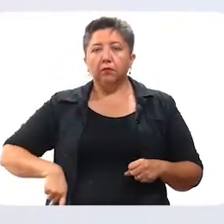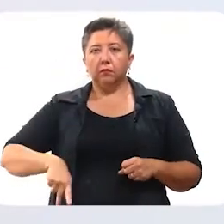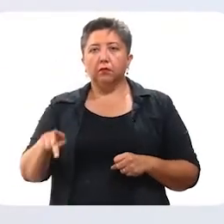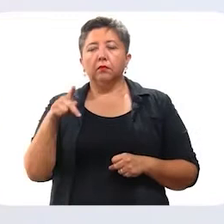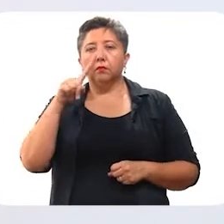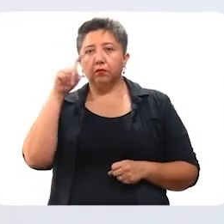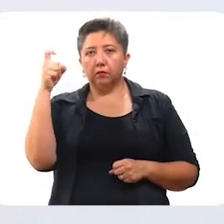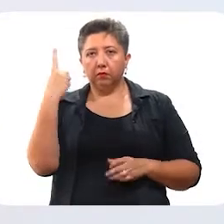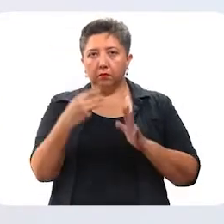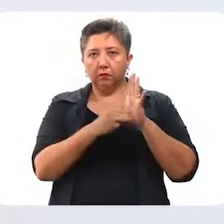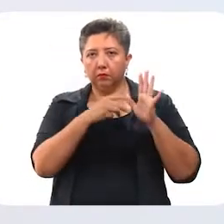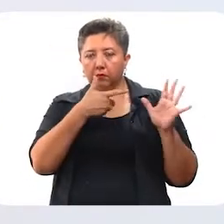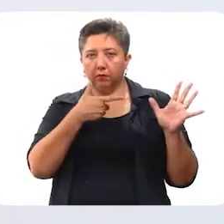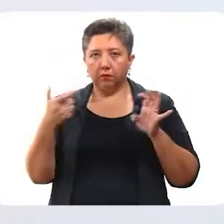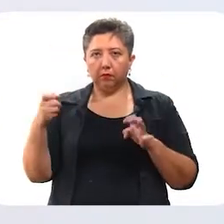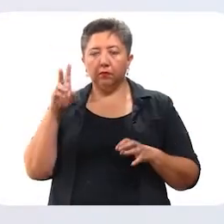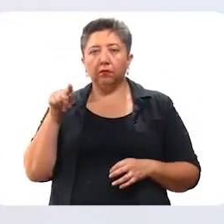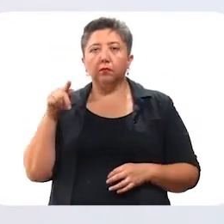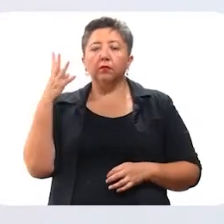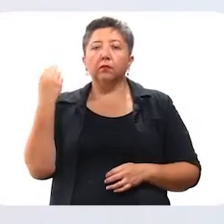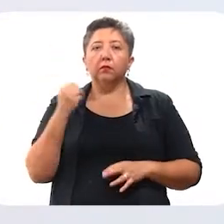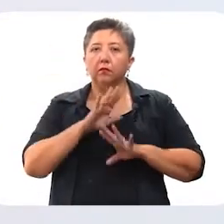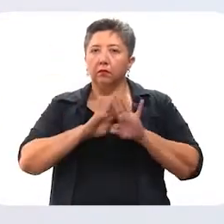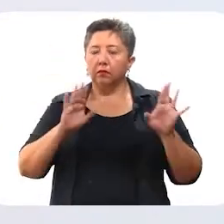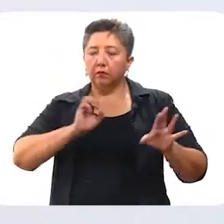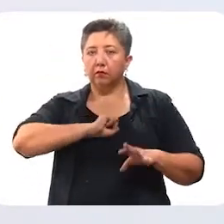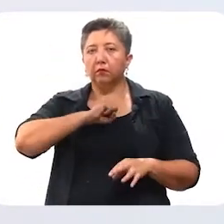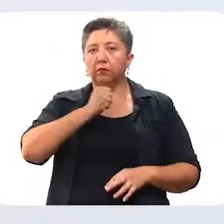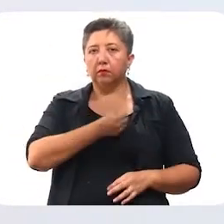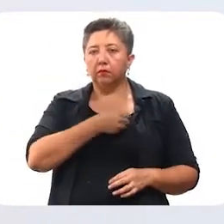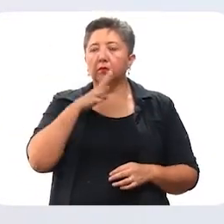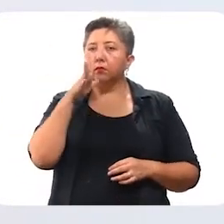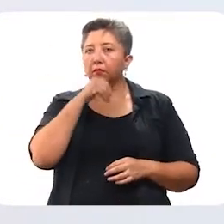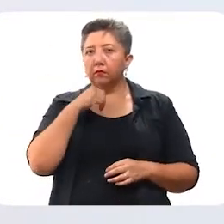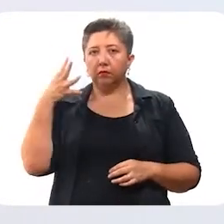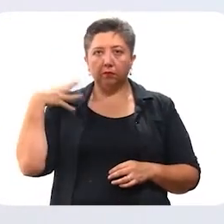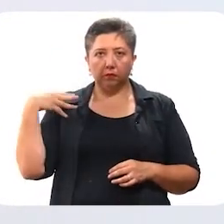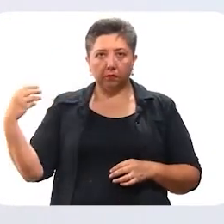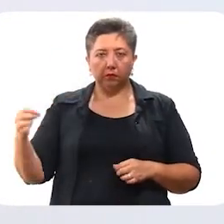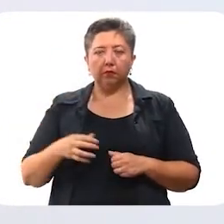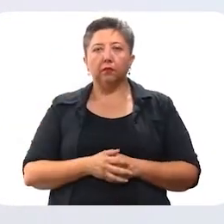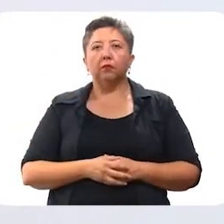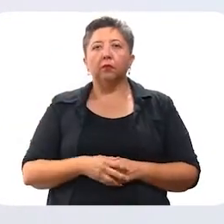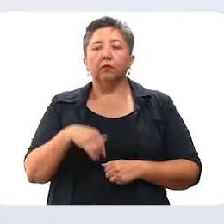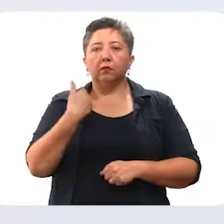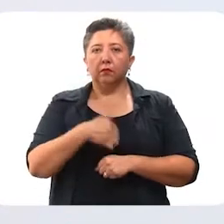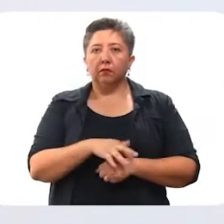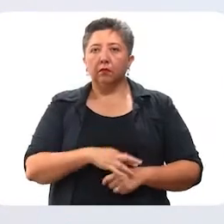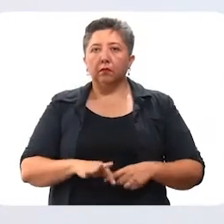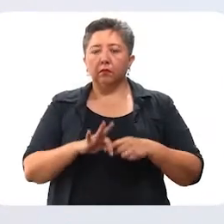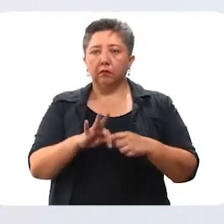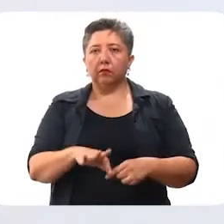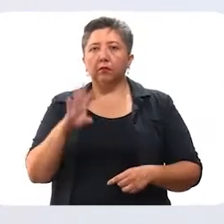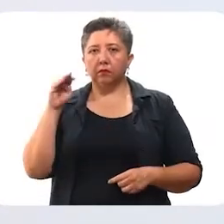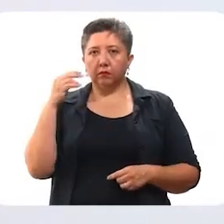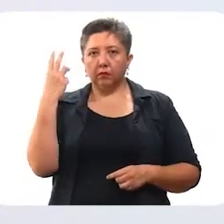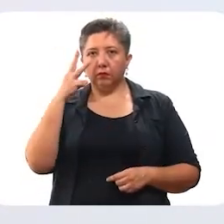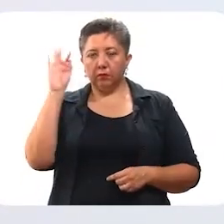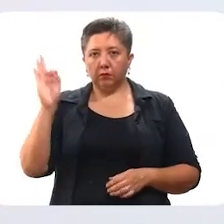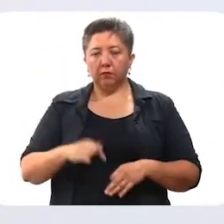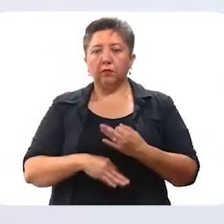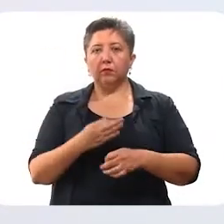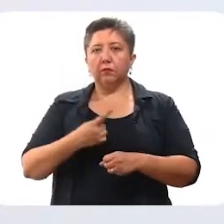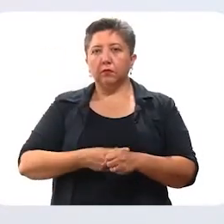101 mil 779 mako soku tohtaluyolo. Mishbal yan teal matupakeko blekohanilo. Le teo ben noventa tres por ciento. Chiltulak le mako